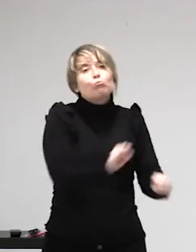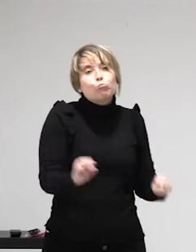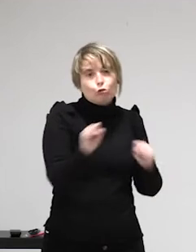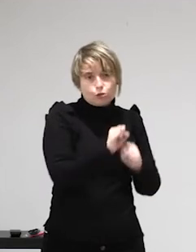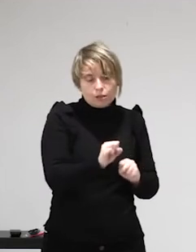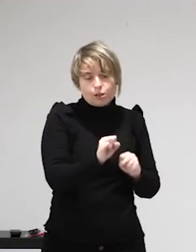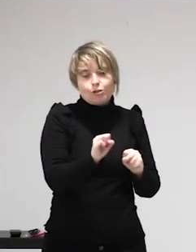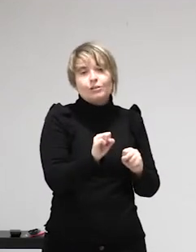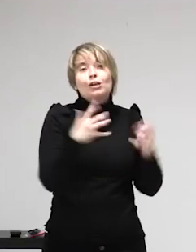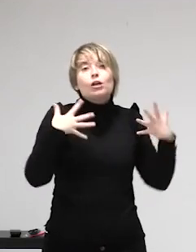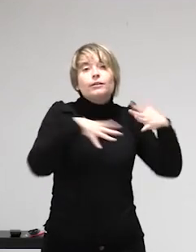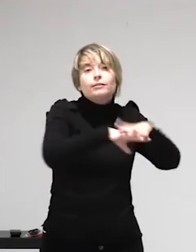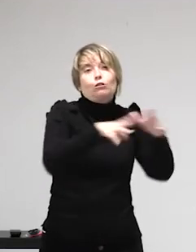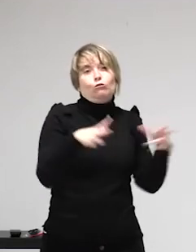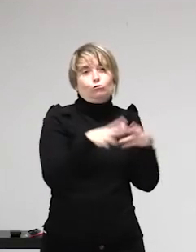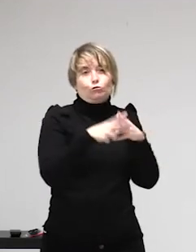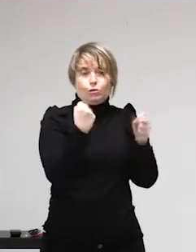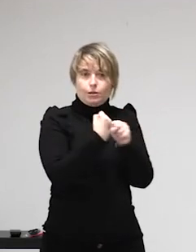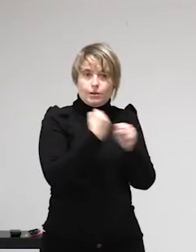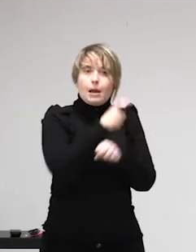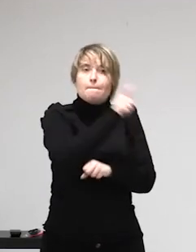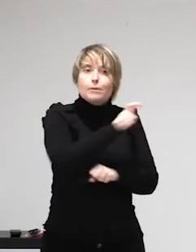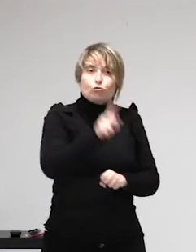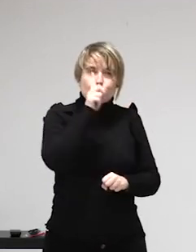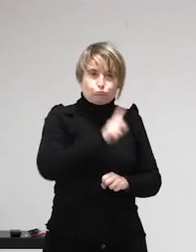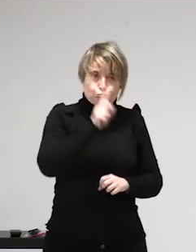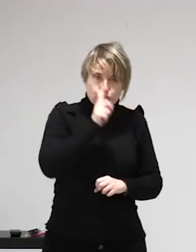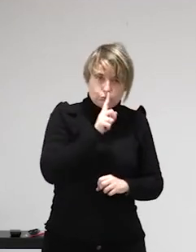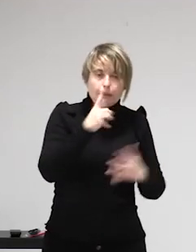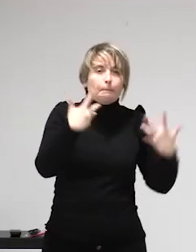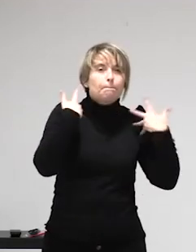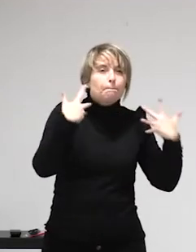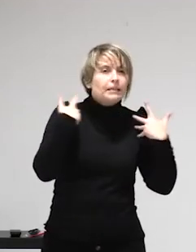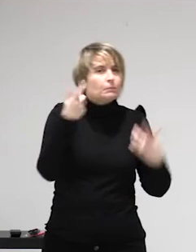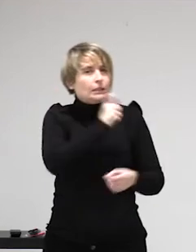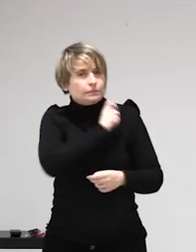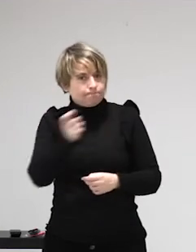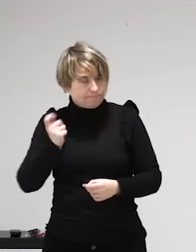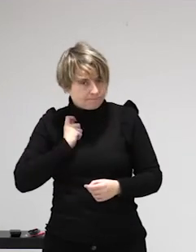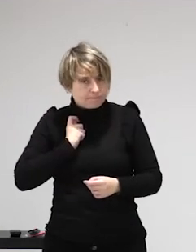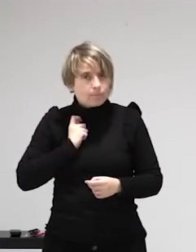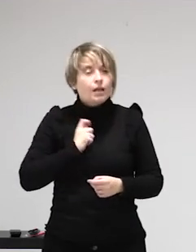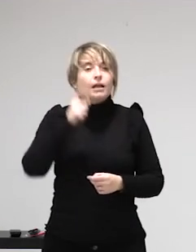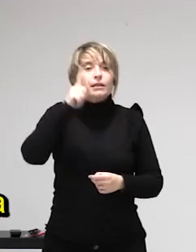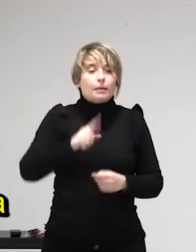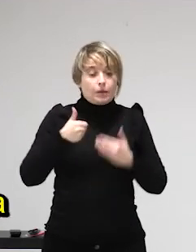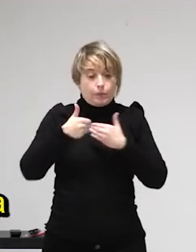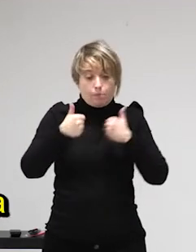bienestar e hizo que se dejara de aplicar esa ordenanza que no es que se haya acabado con ella pero bueno al menos no está dañando a las compañeras